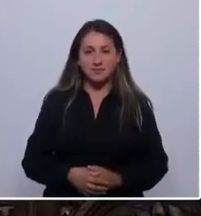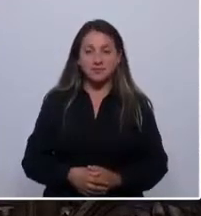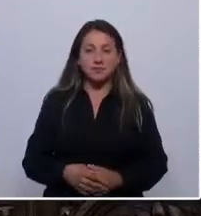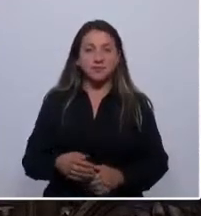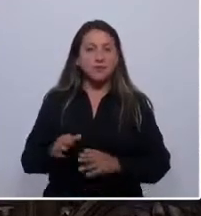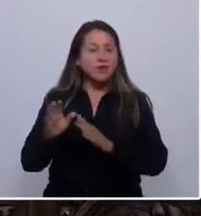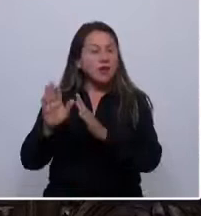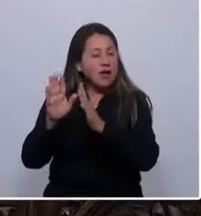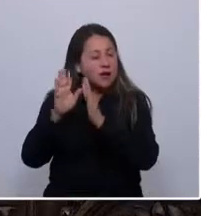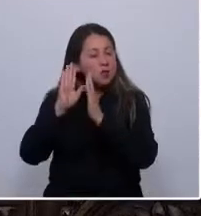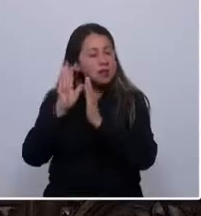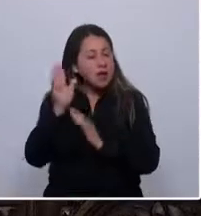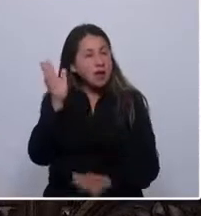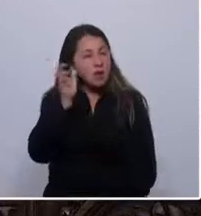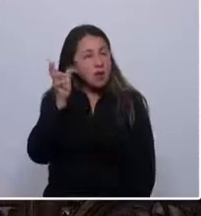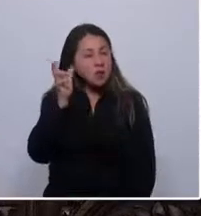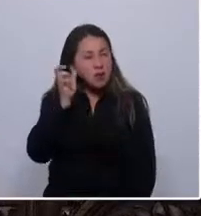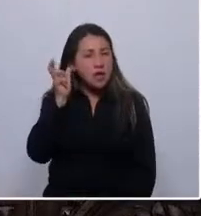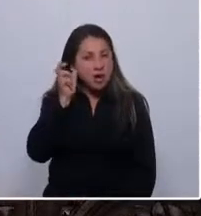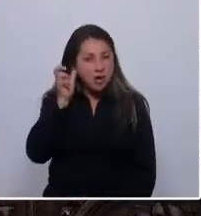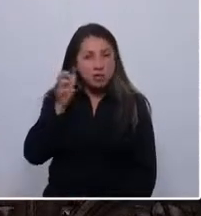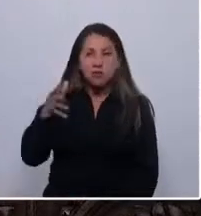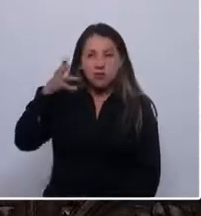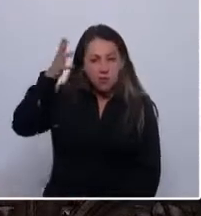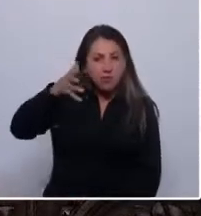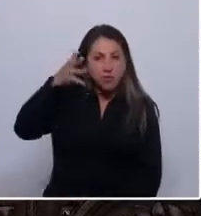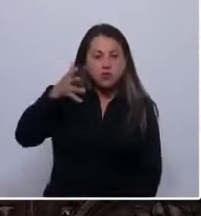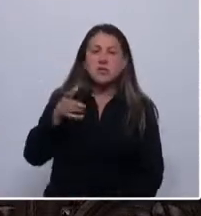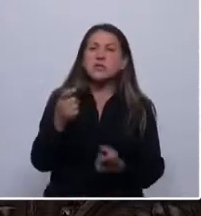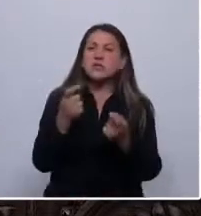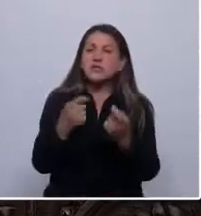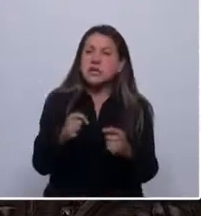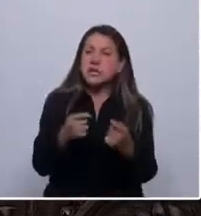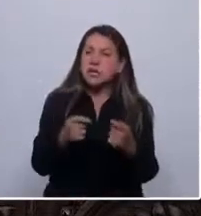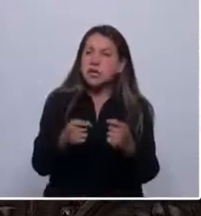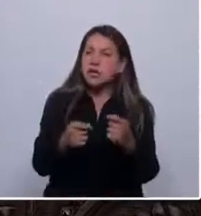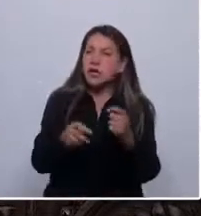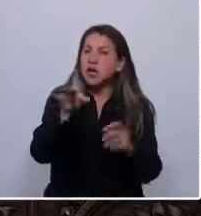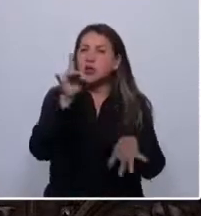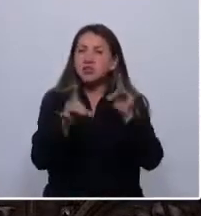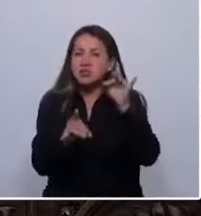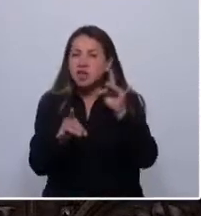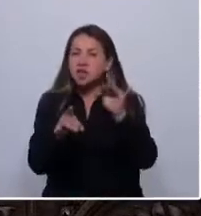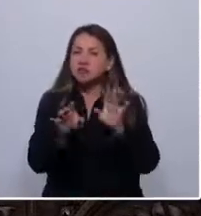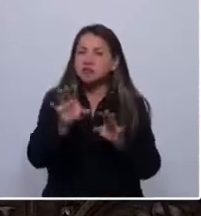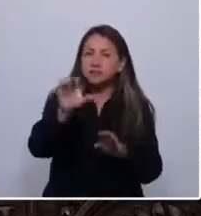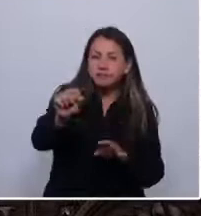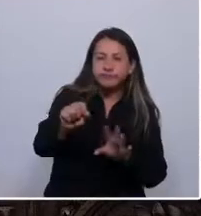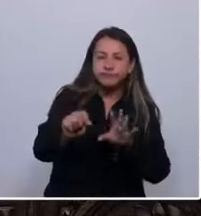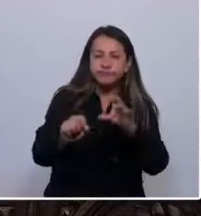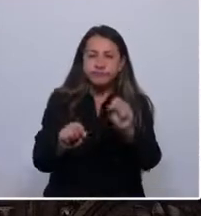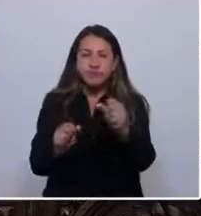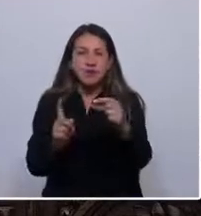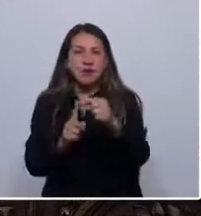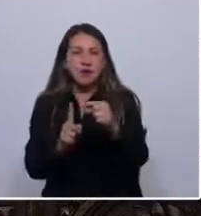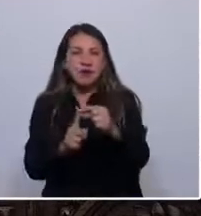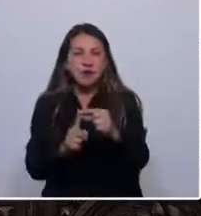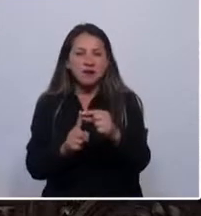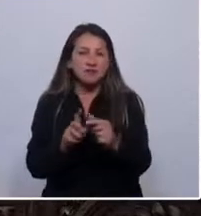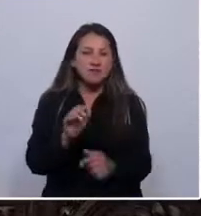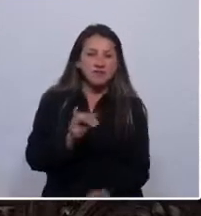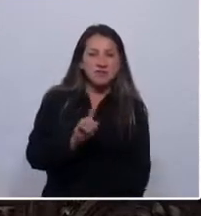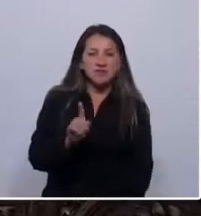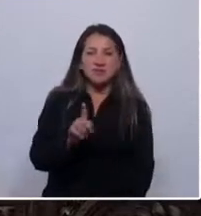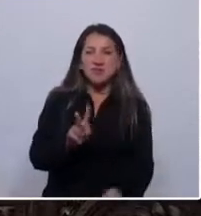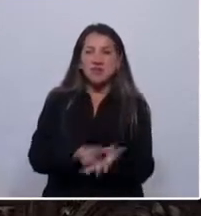atentamente sus discursos, intentando encontrar en cada palabra esa cuota de verdad que